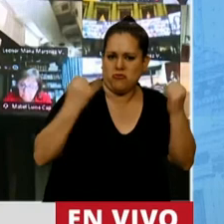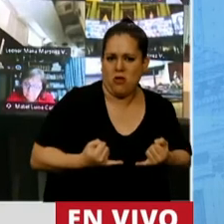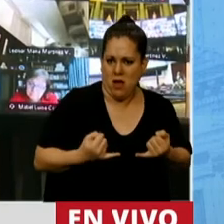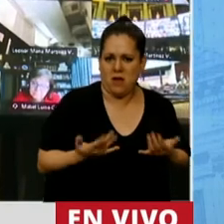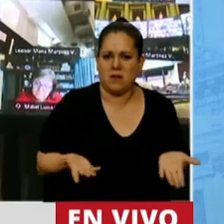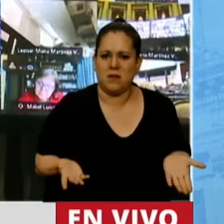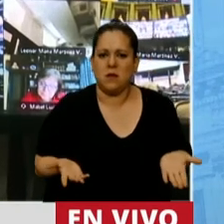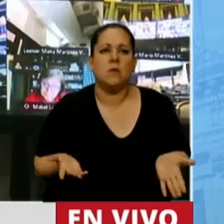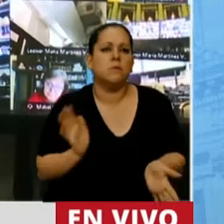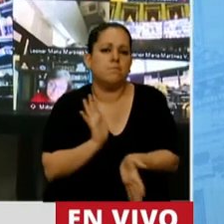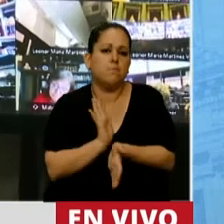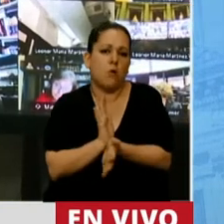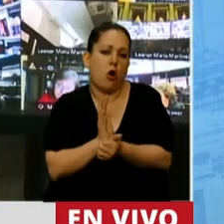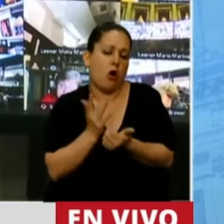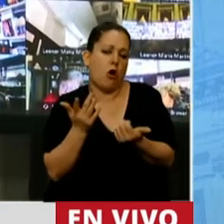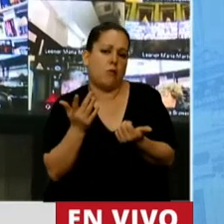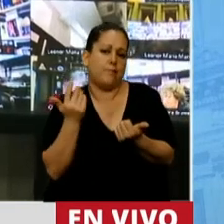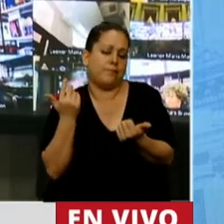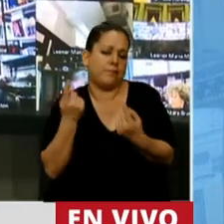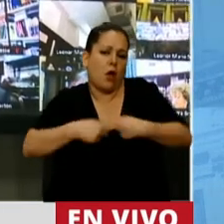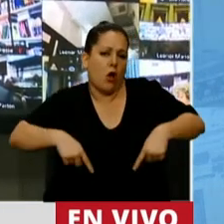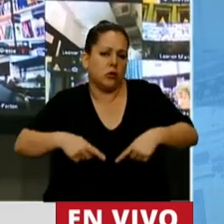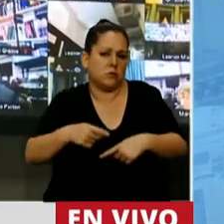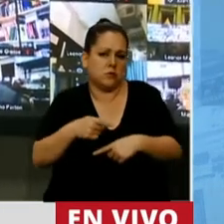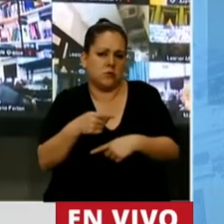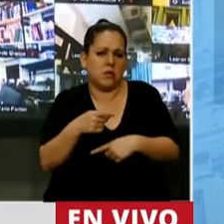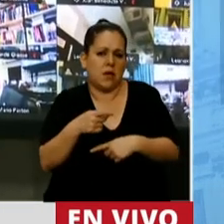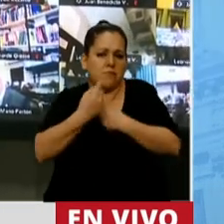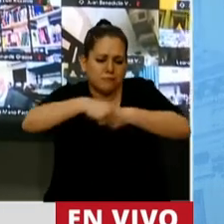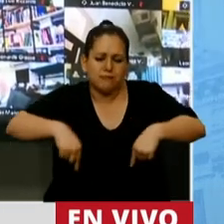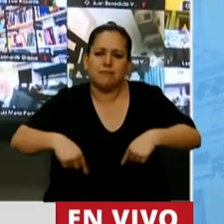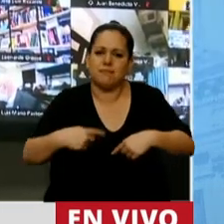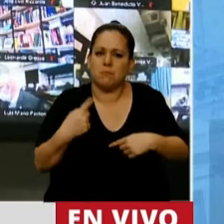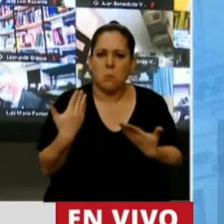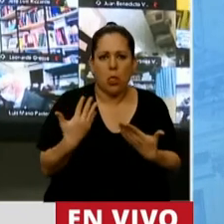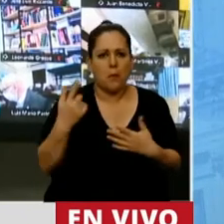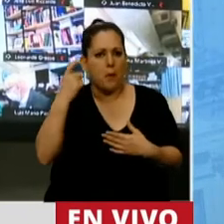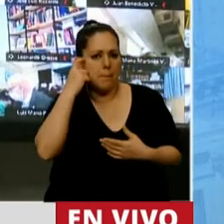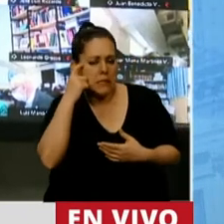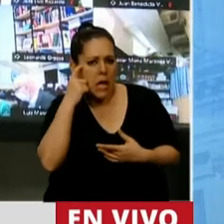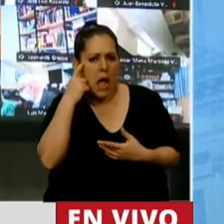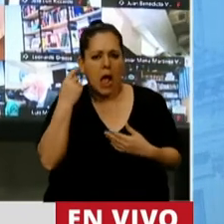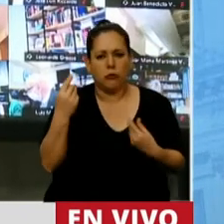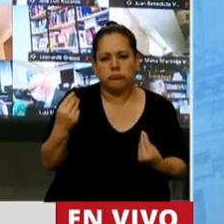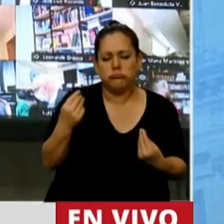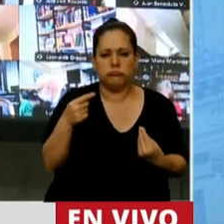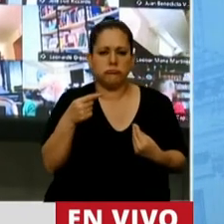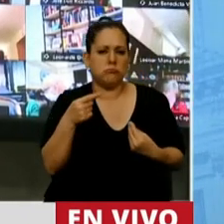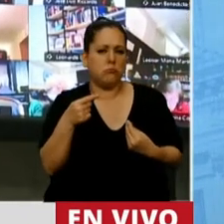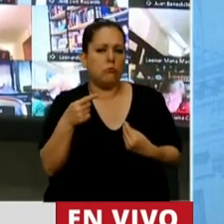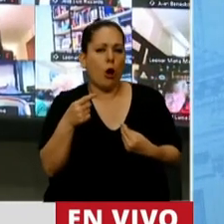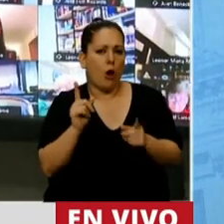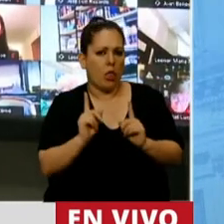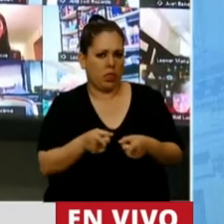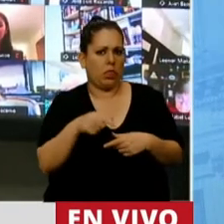estas cuestiones que podemos pensarlas y ponerlas en la marca